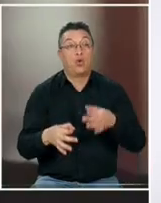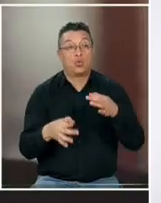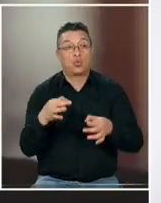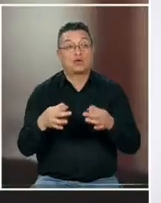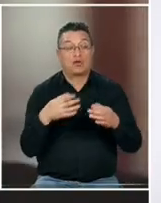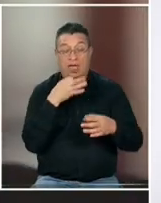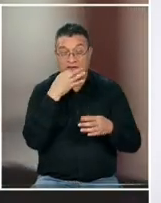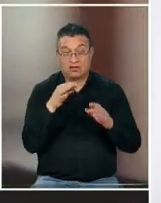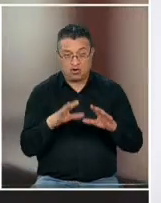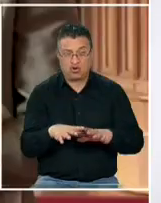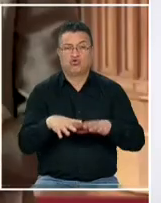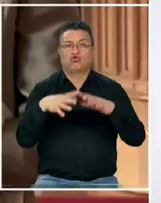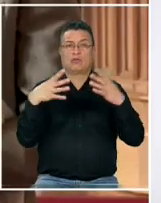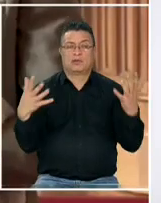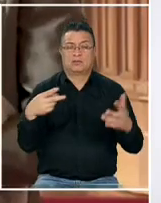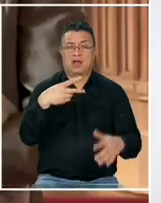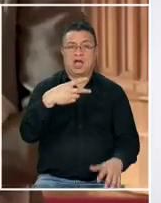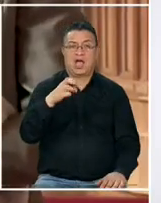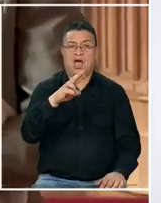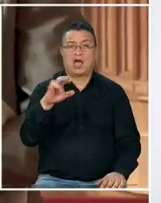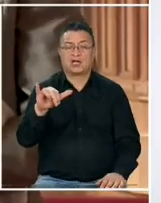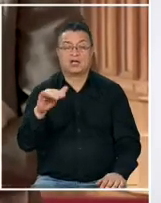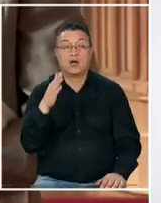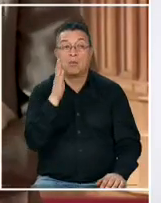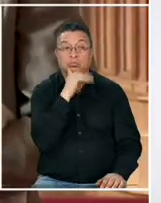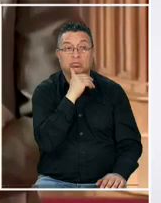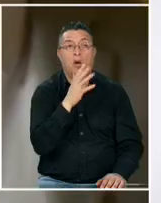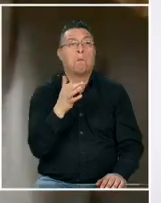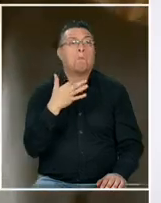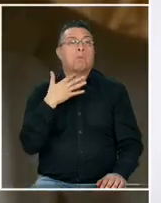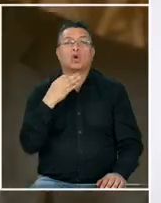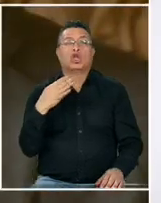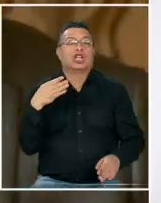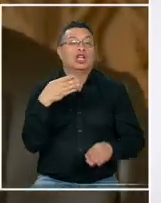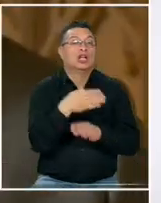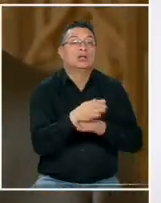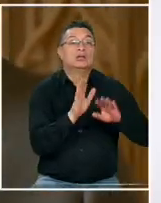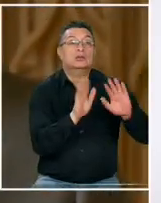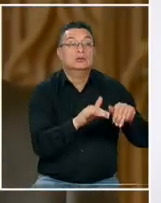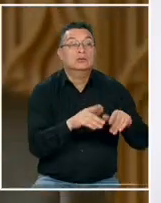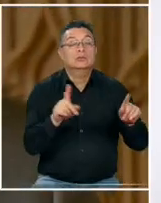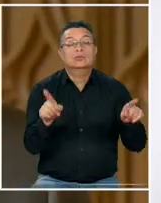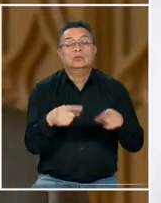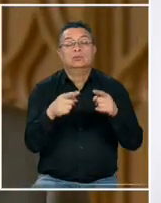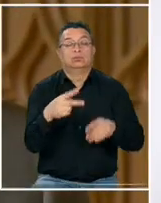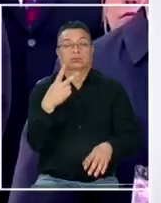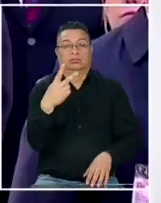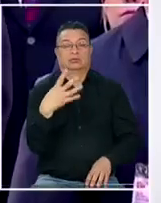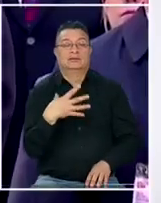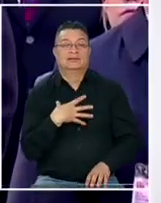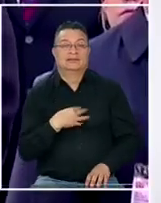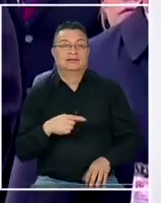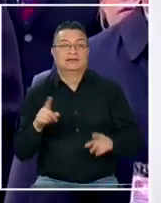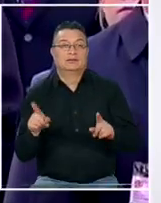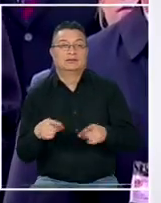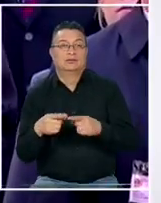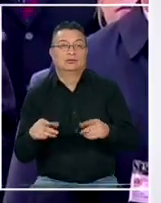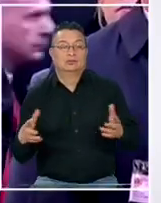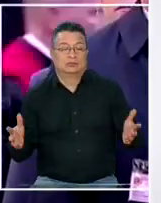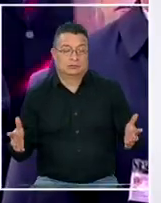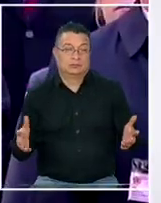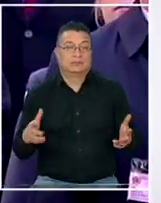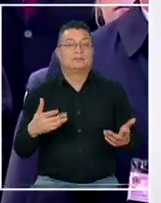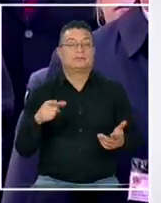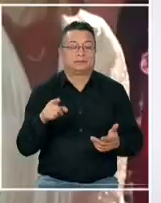sorprendido de que no apareciera Harry cuál fue el argumento por qué no apareció Harry pero que el año 2 de su hija su hija Lilibet